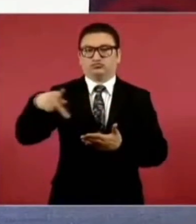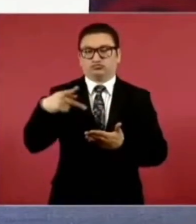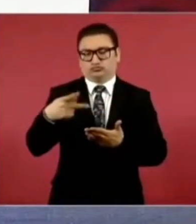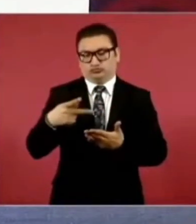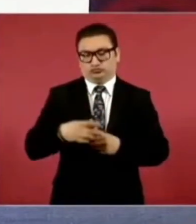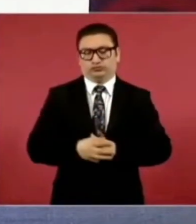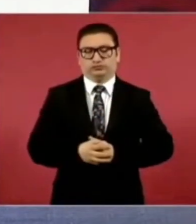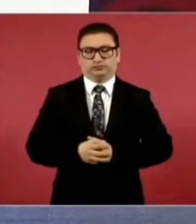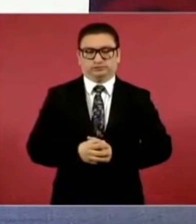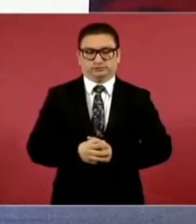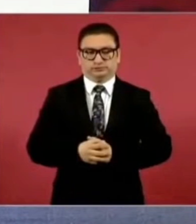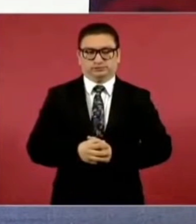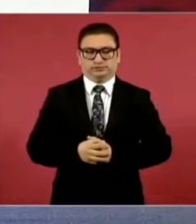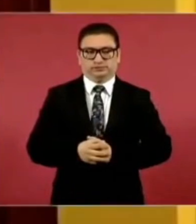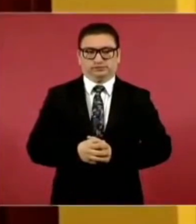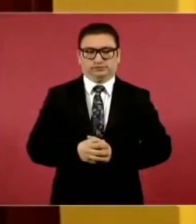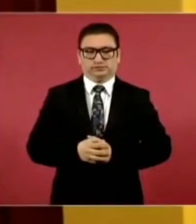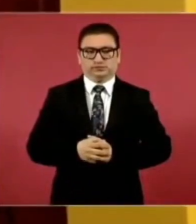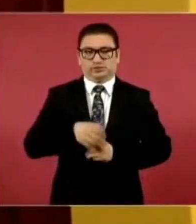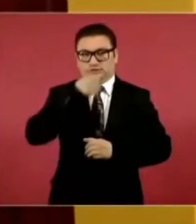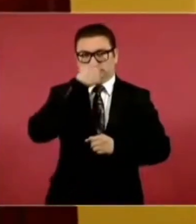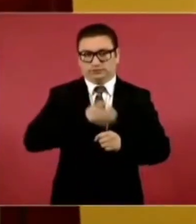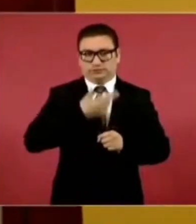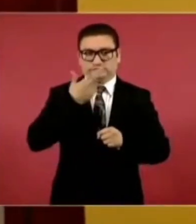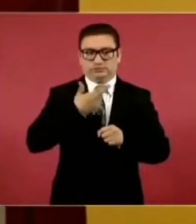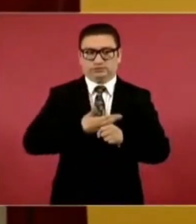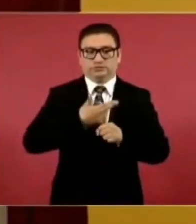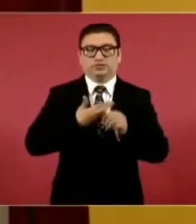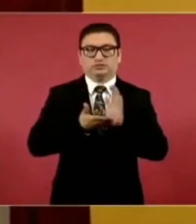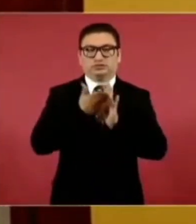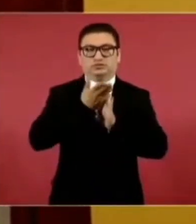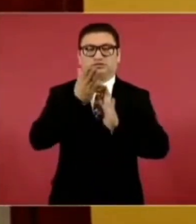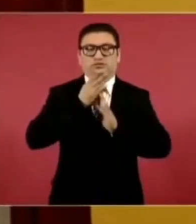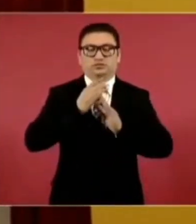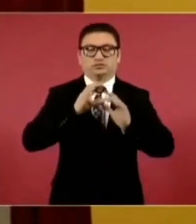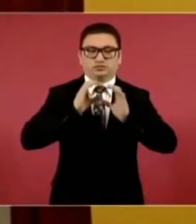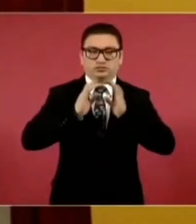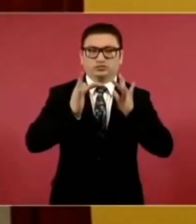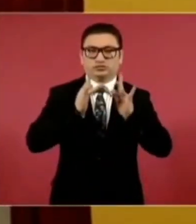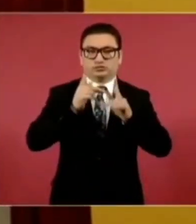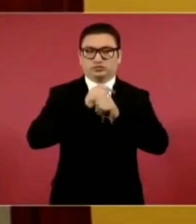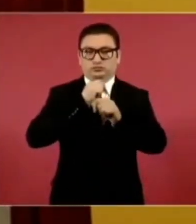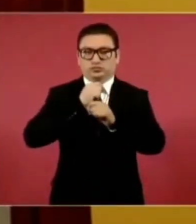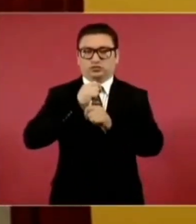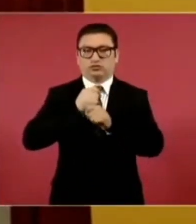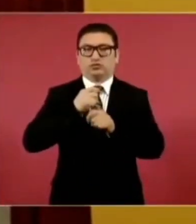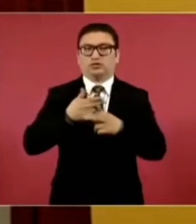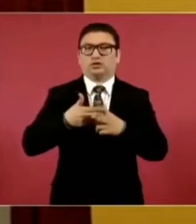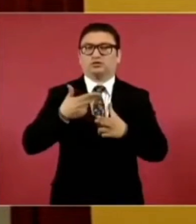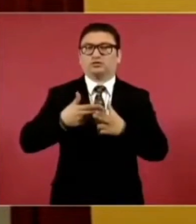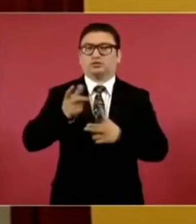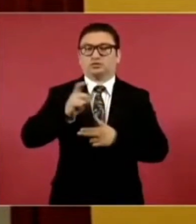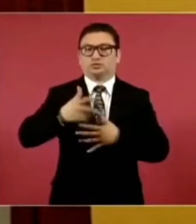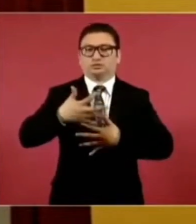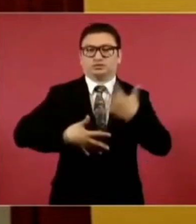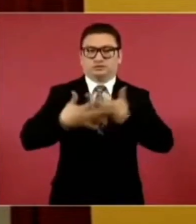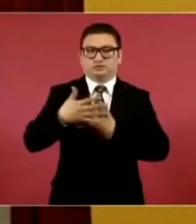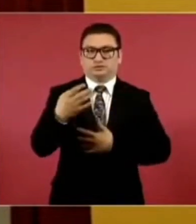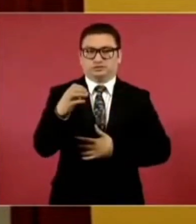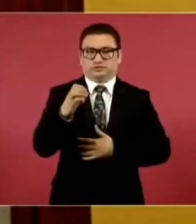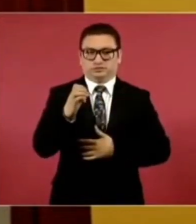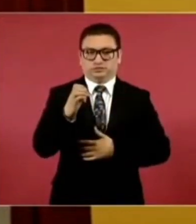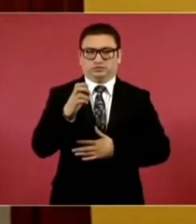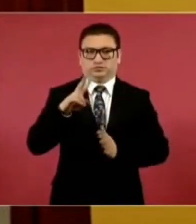ante la Secretaría de Infraestructura, Comunicaciones y Transportes y a más tardar el 15 de enero